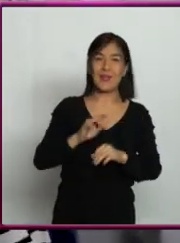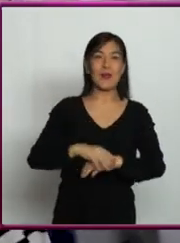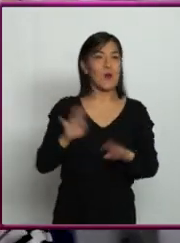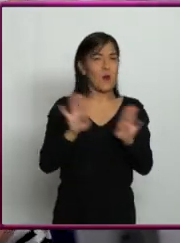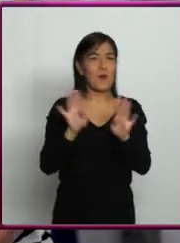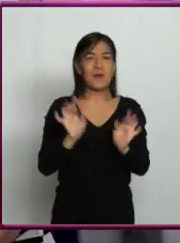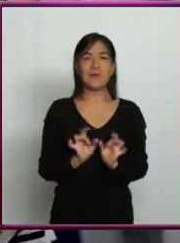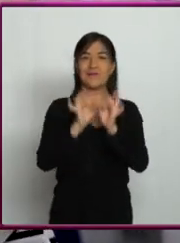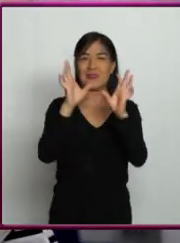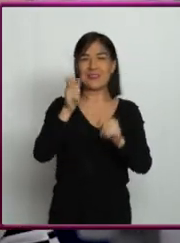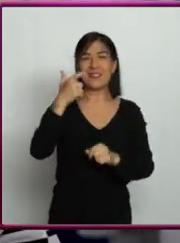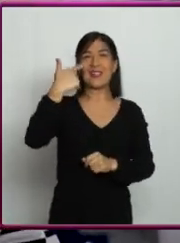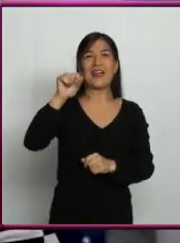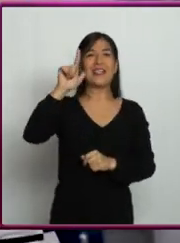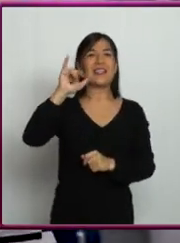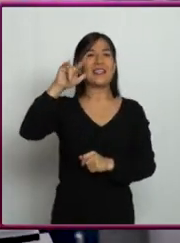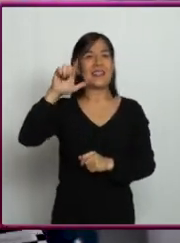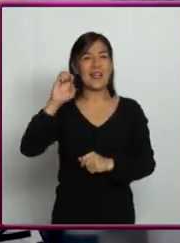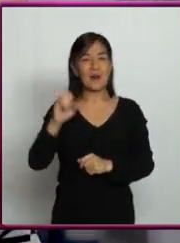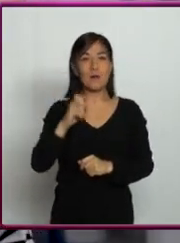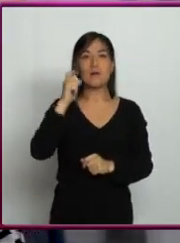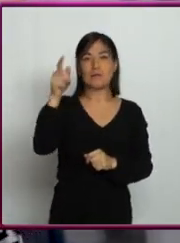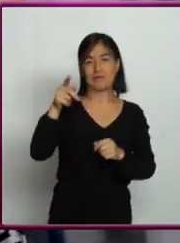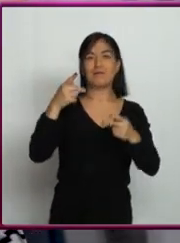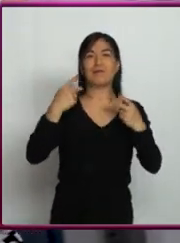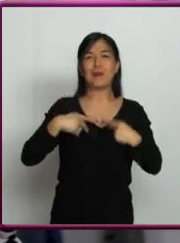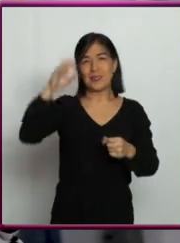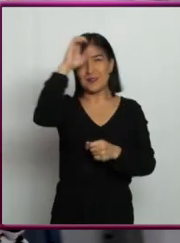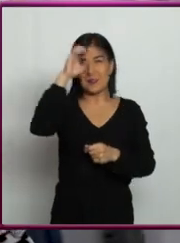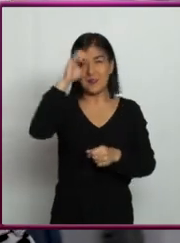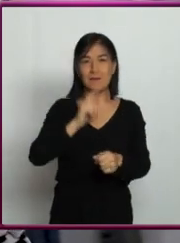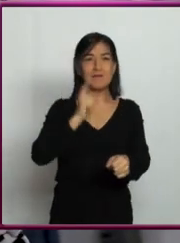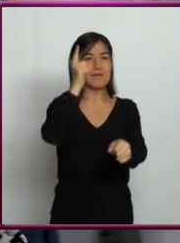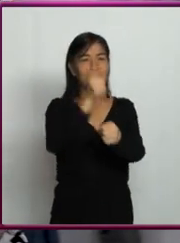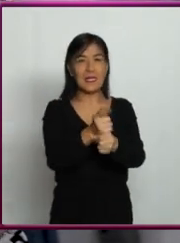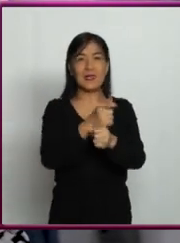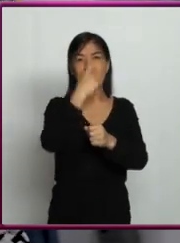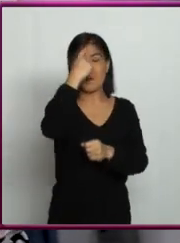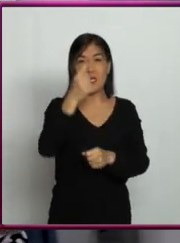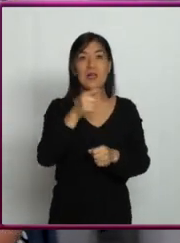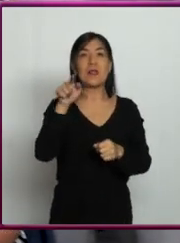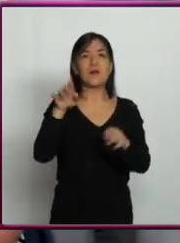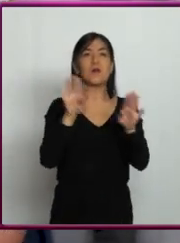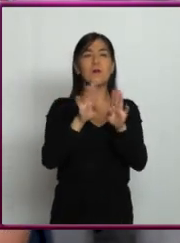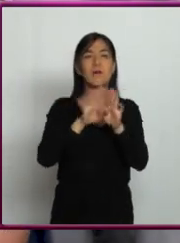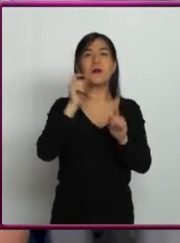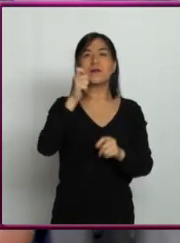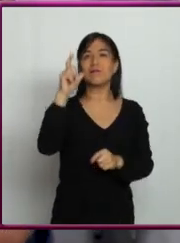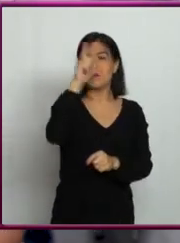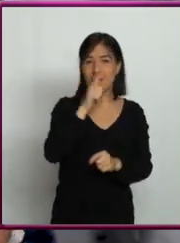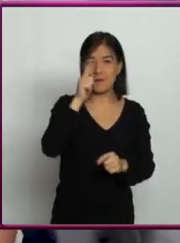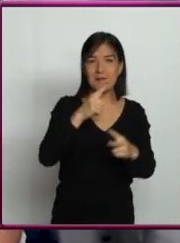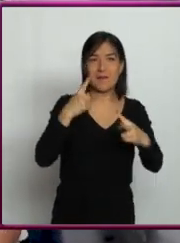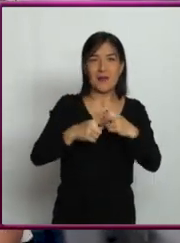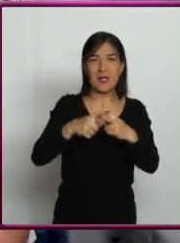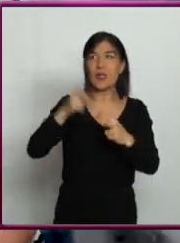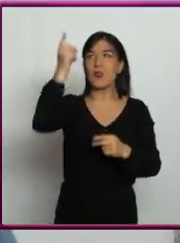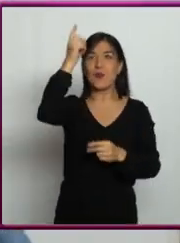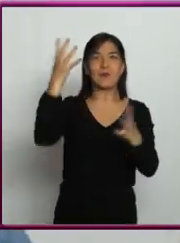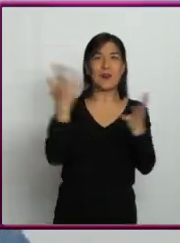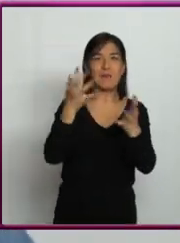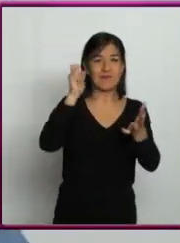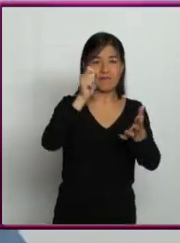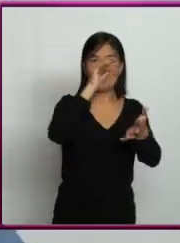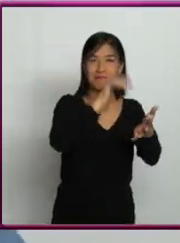casualidad que Galileo Galilei, uno de sus inventores, haya dicho que las matemáticas son el lenguaje con el que Dios ha escrito el universo.